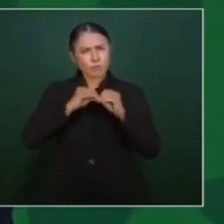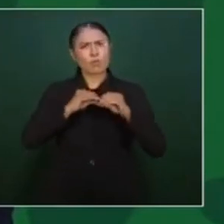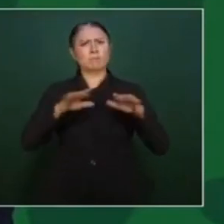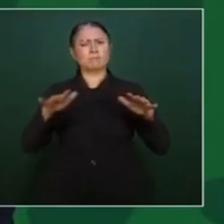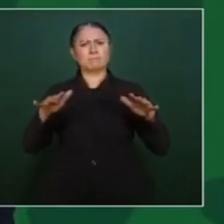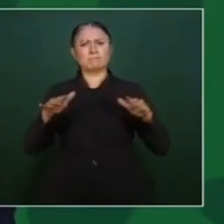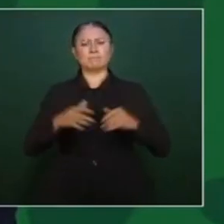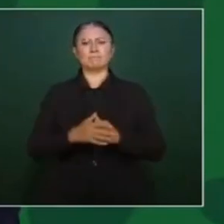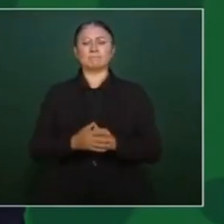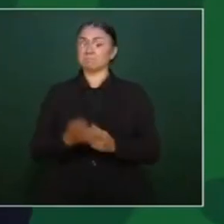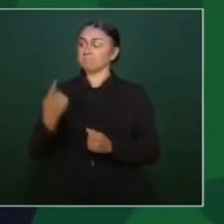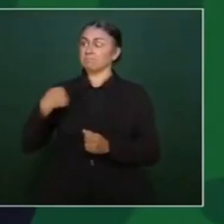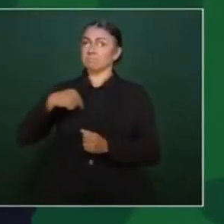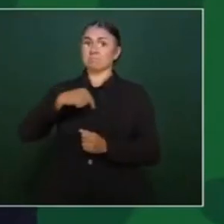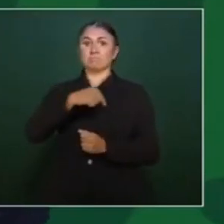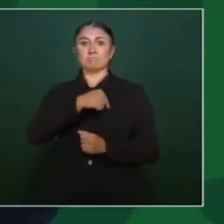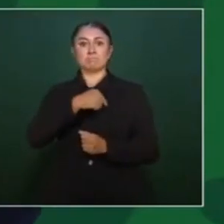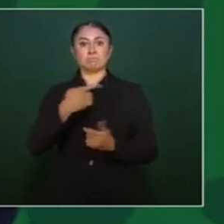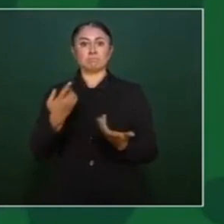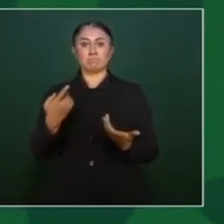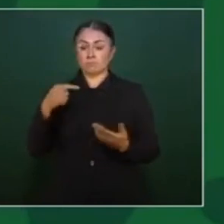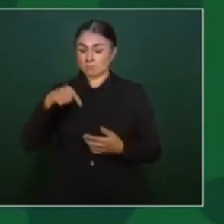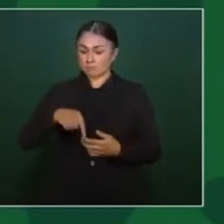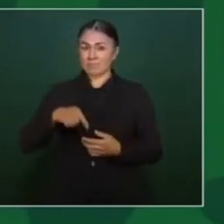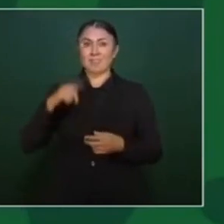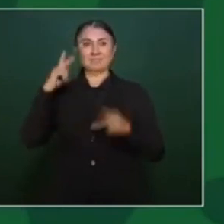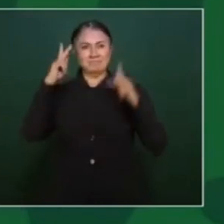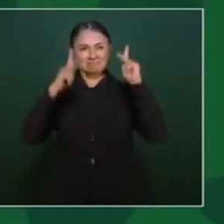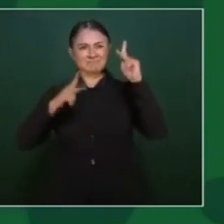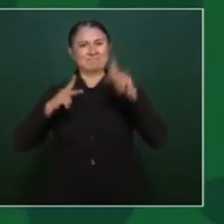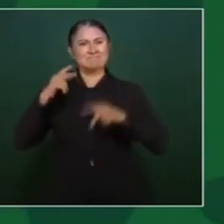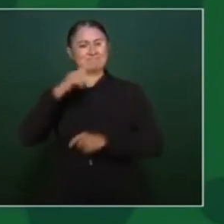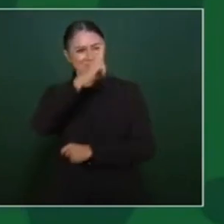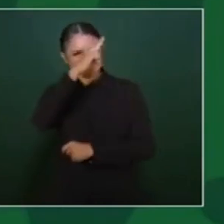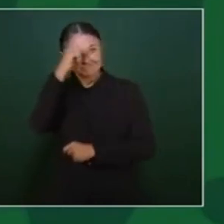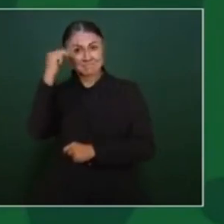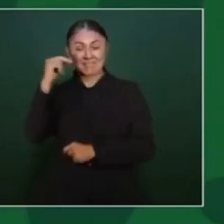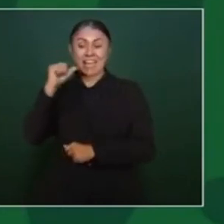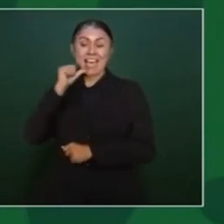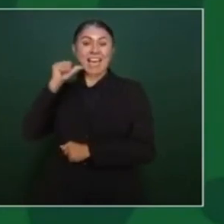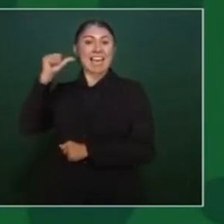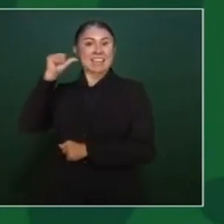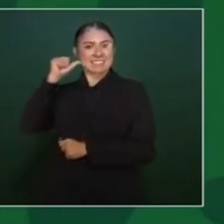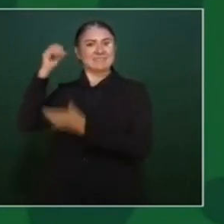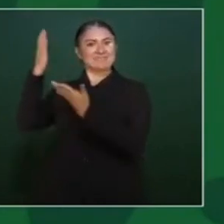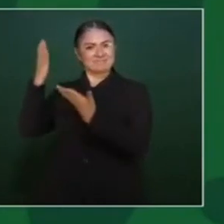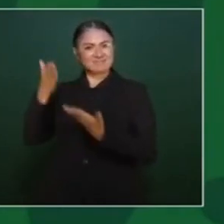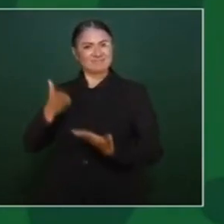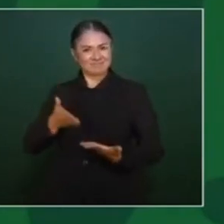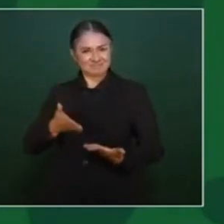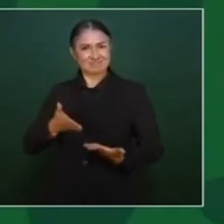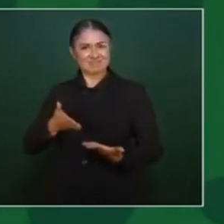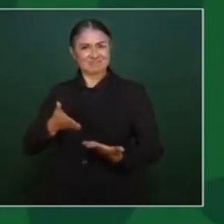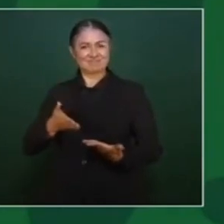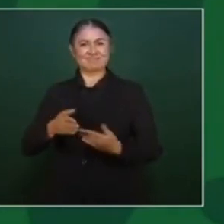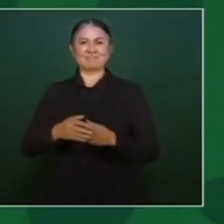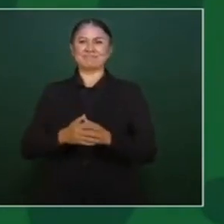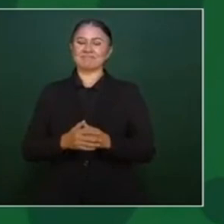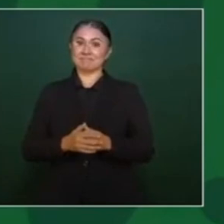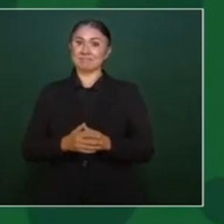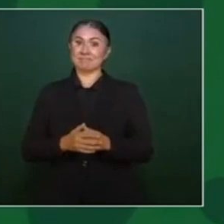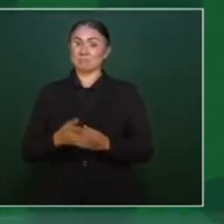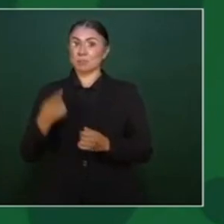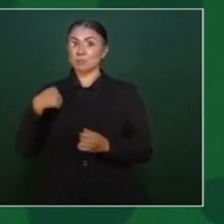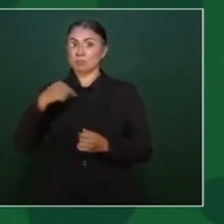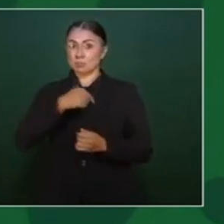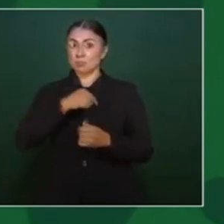estamos visitando Nayarit desde ayer, llevamos